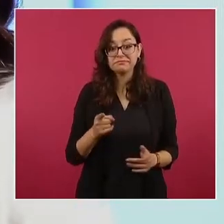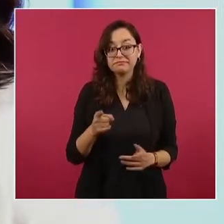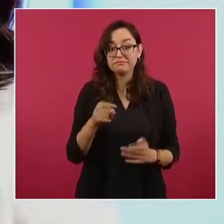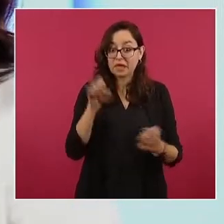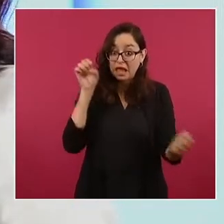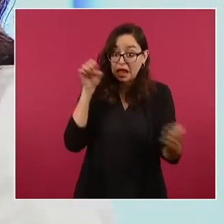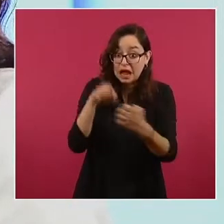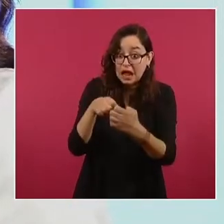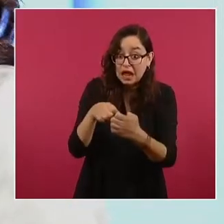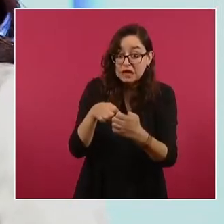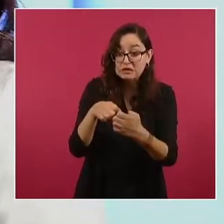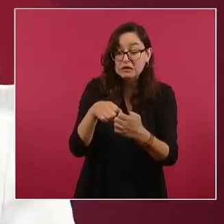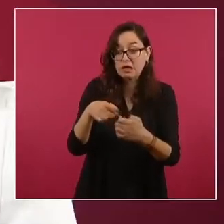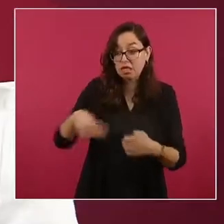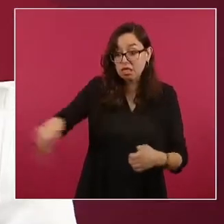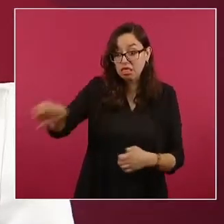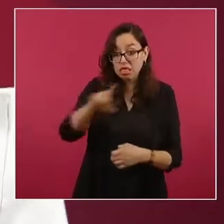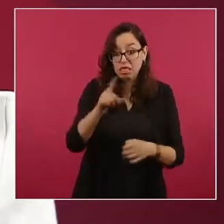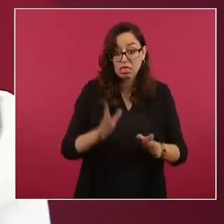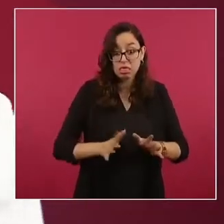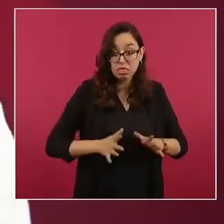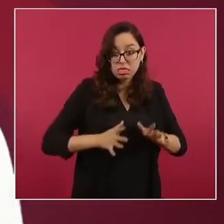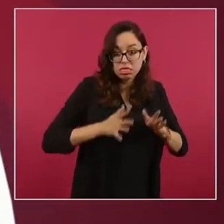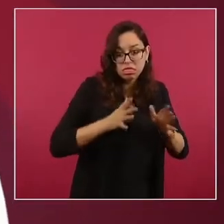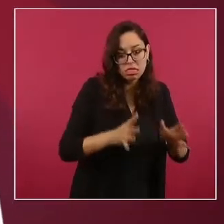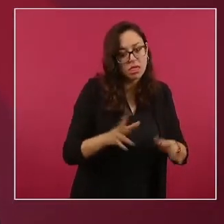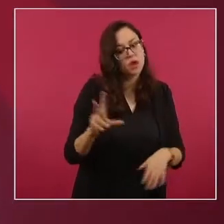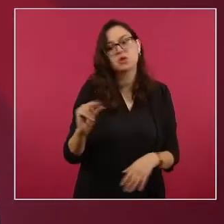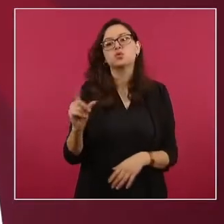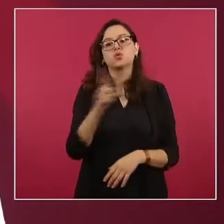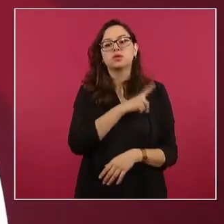fuentes oficiales. Pero vamos con la siguiente.